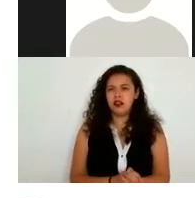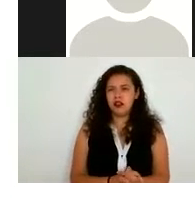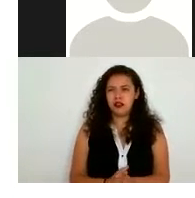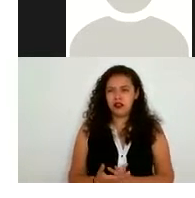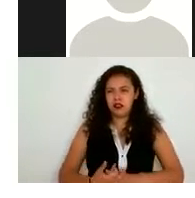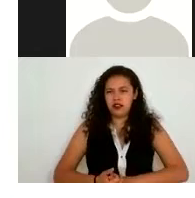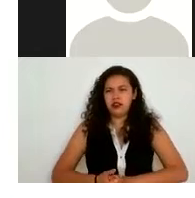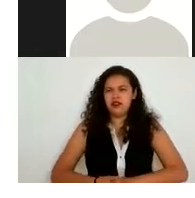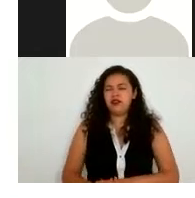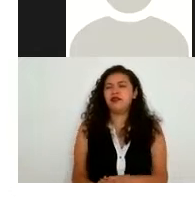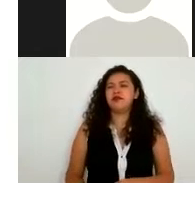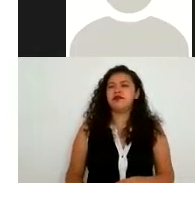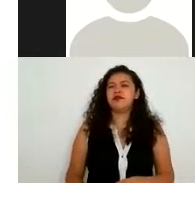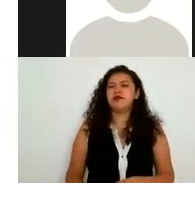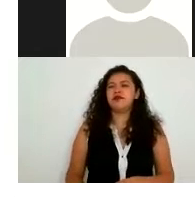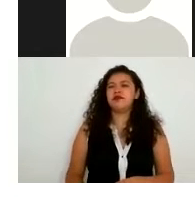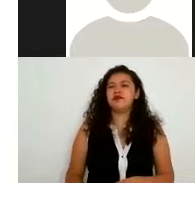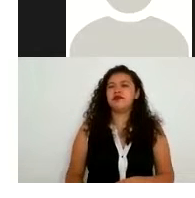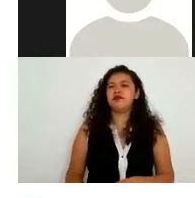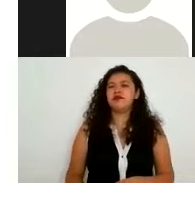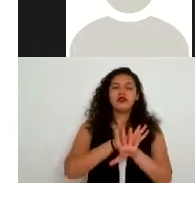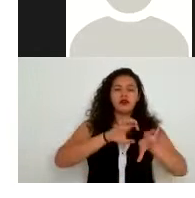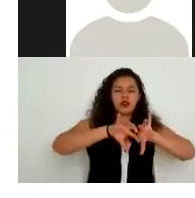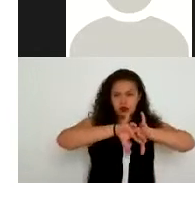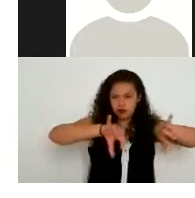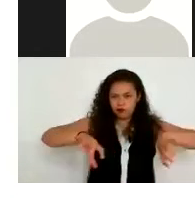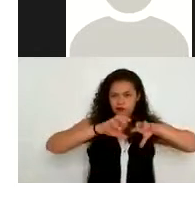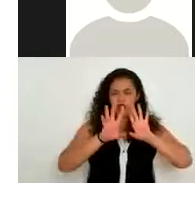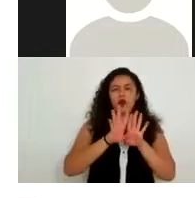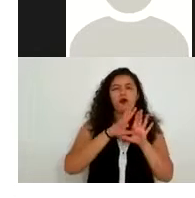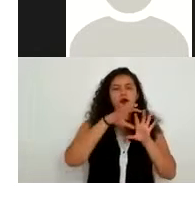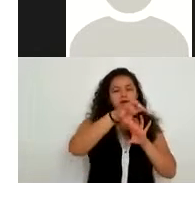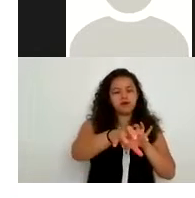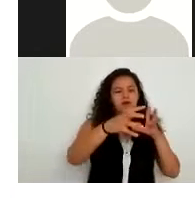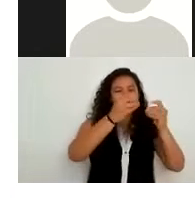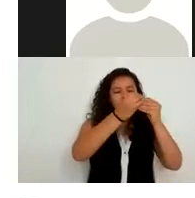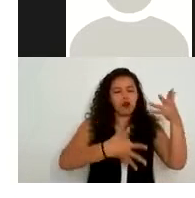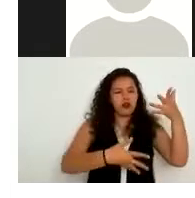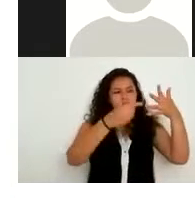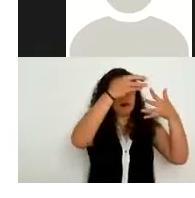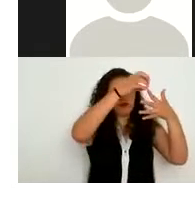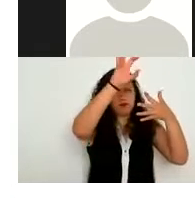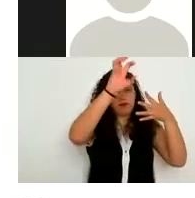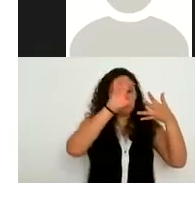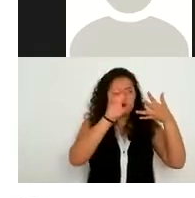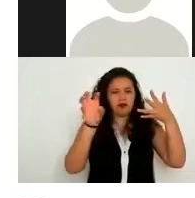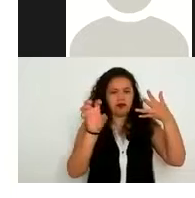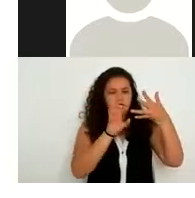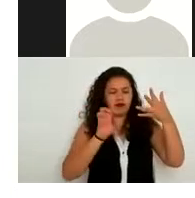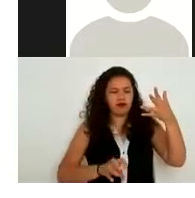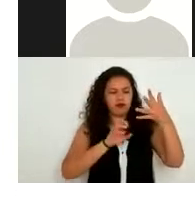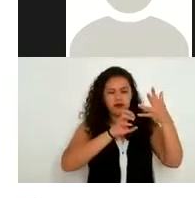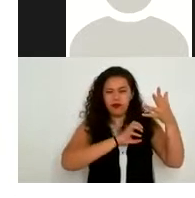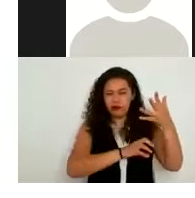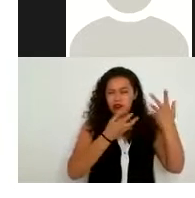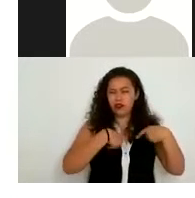que podamos separar la información que la podamos desagregar nosotros tenemos información de las bases de datos y como